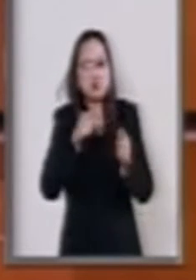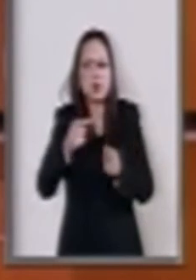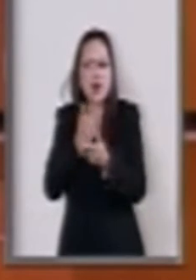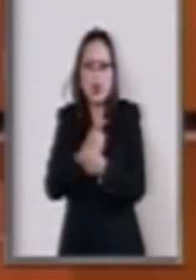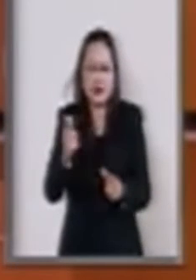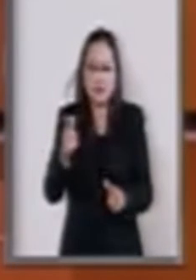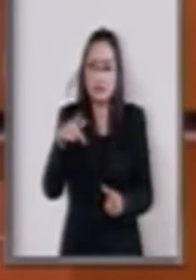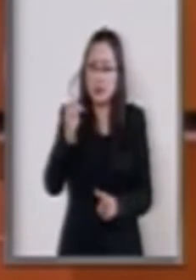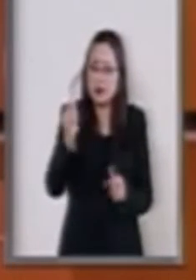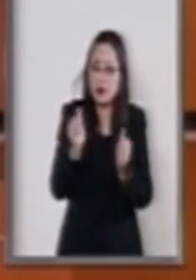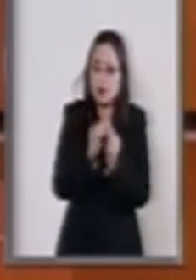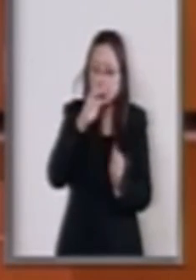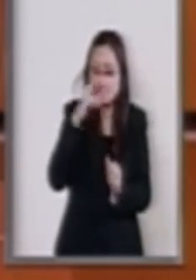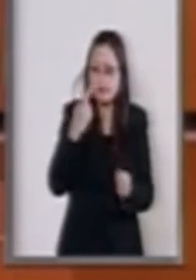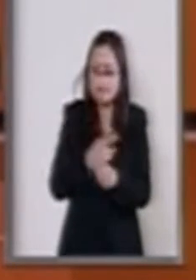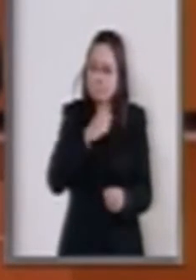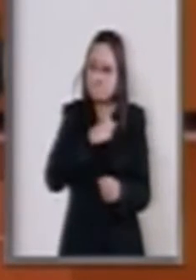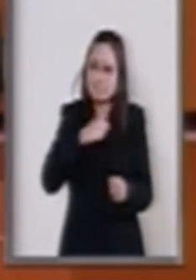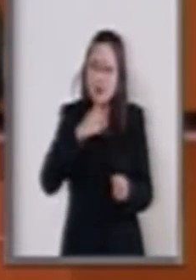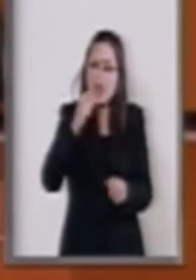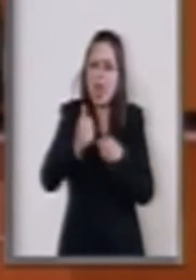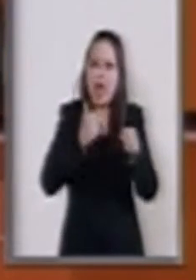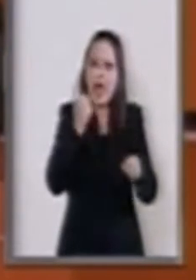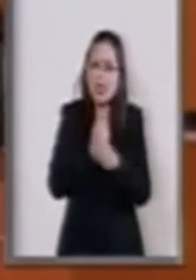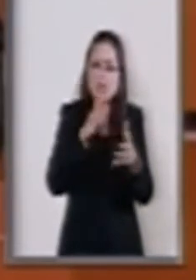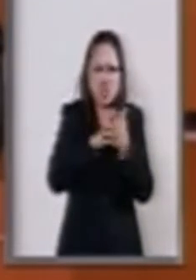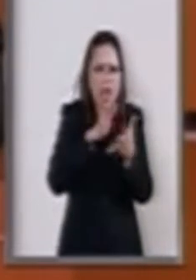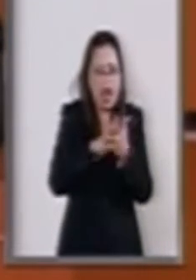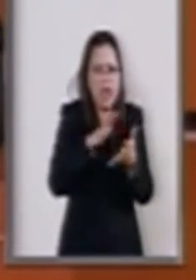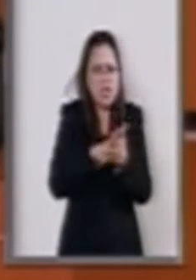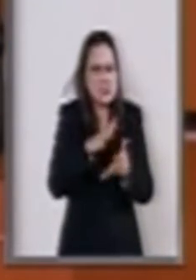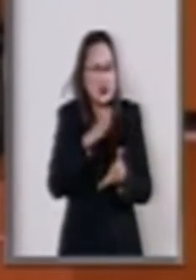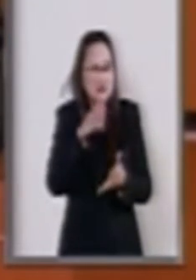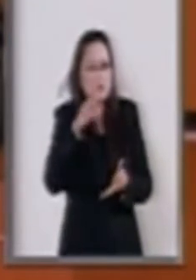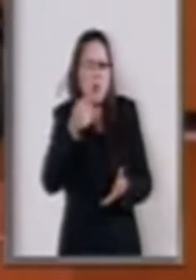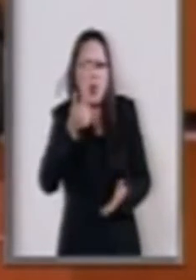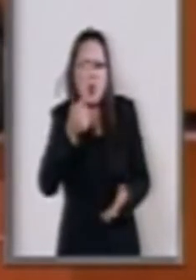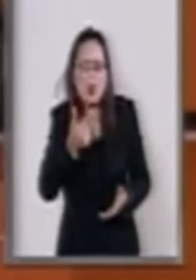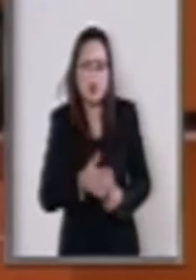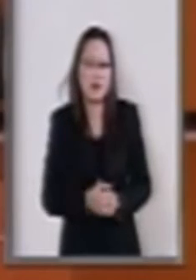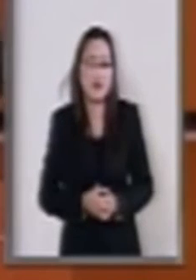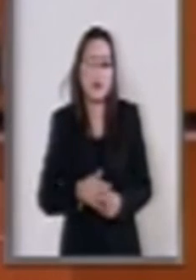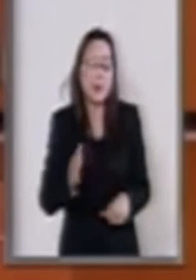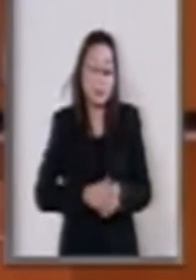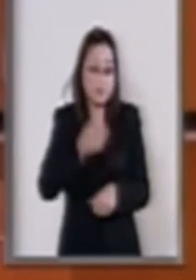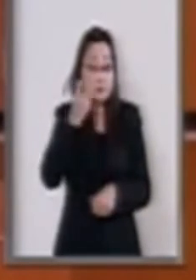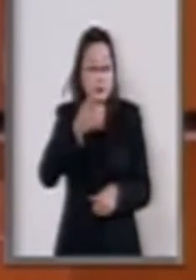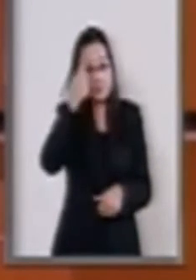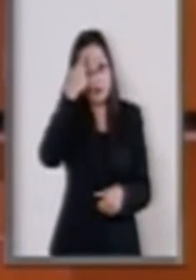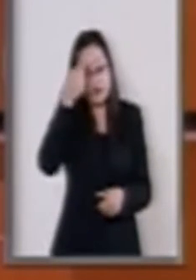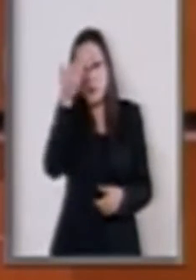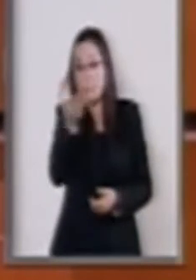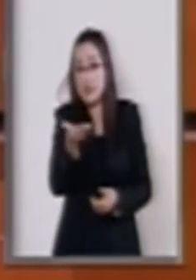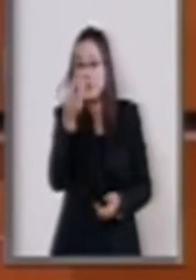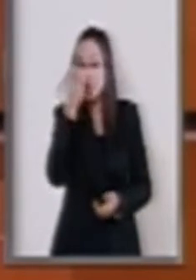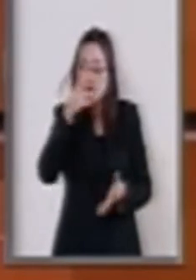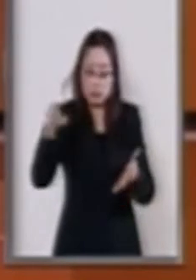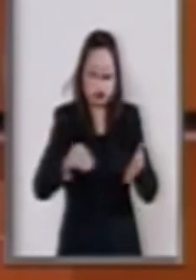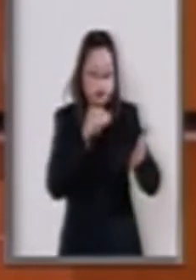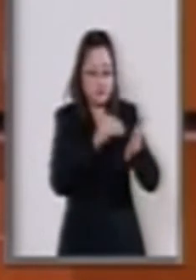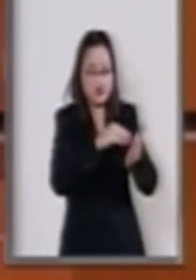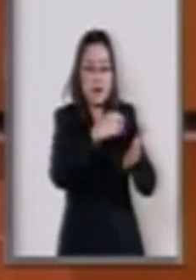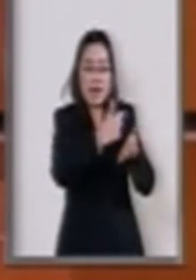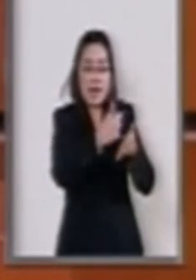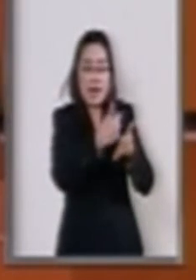aplicado una penalidad baja. Por ello, pido que esta clase de homicidios se incluyan como